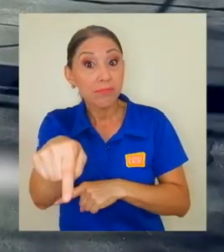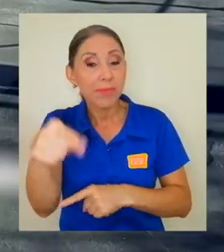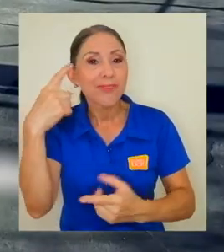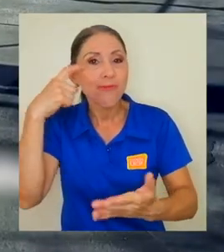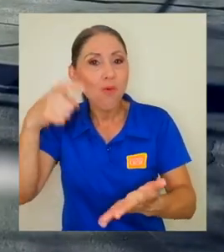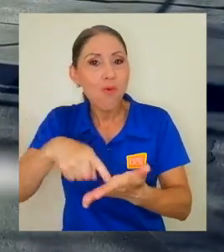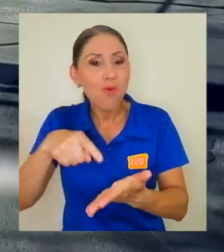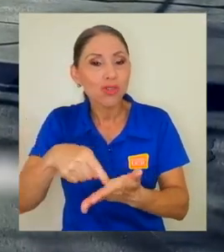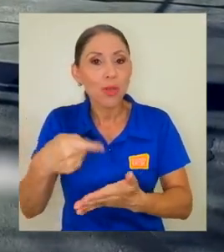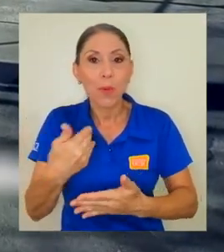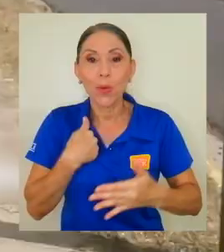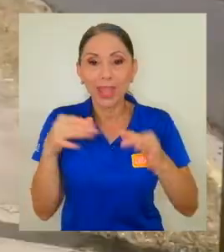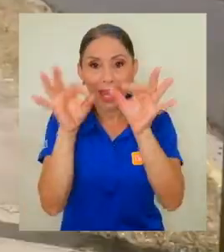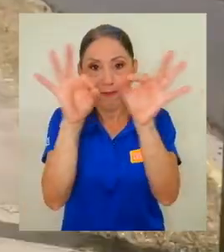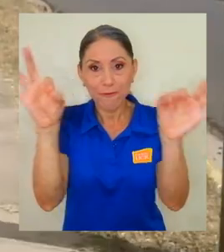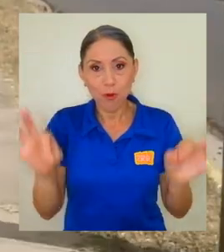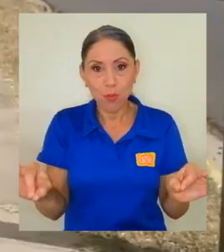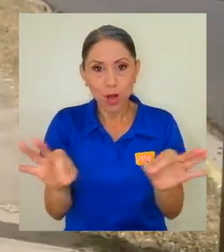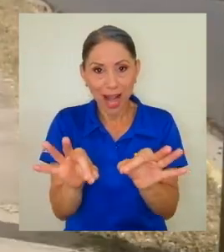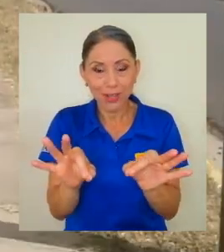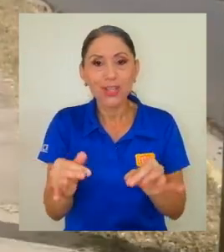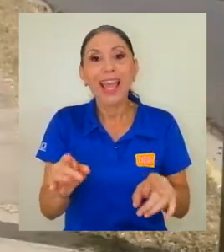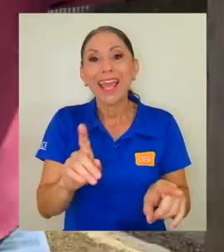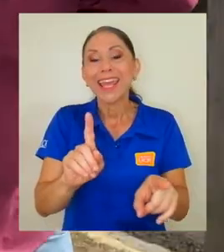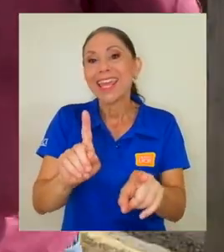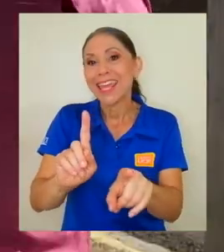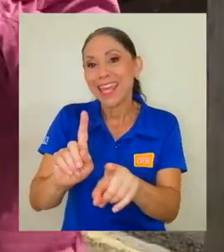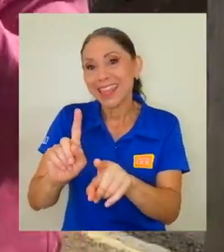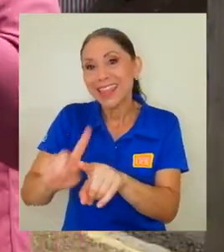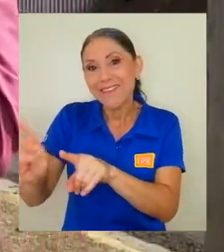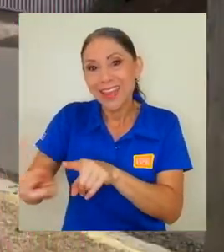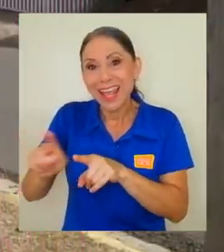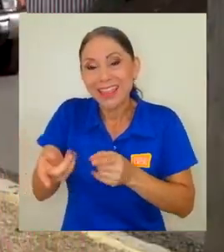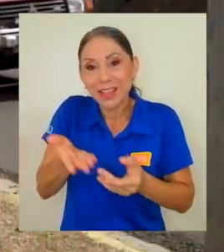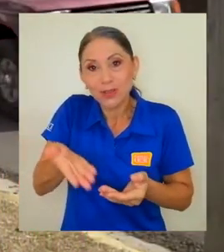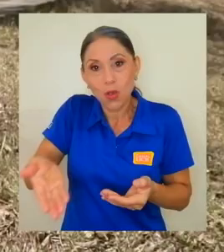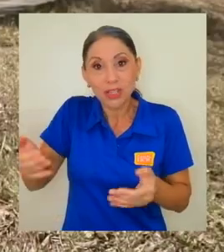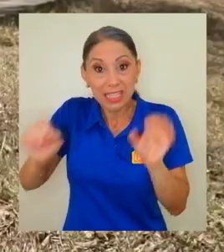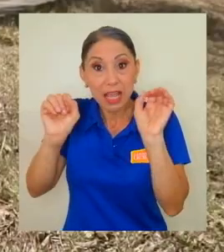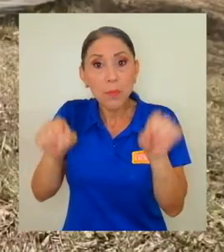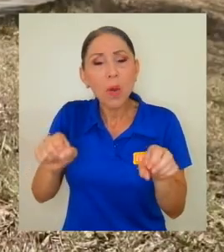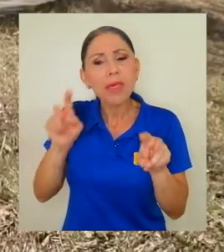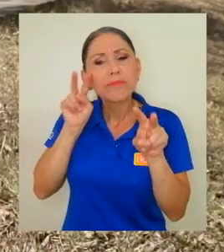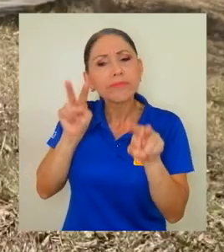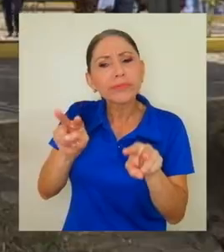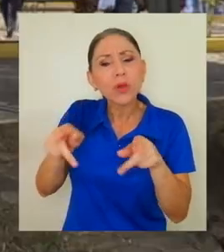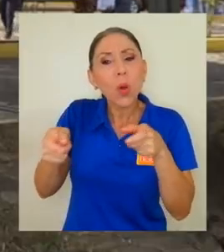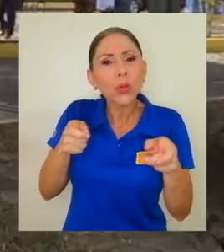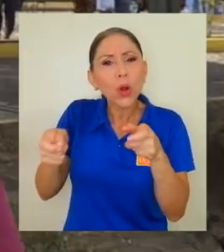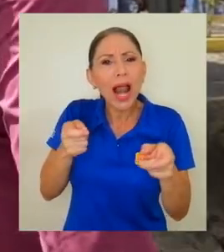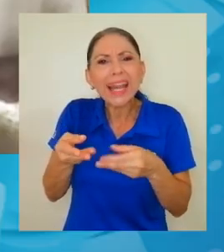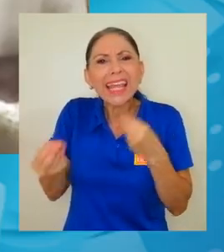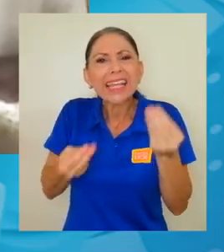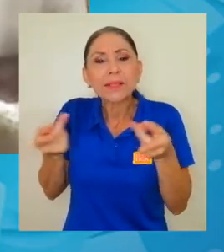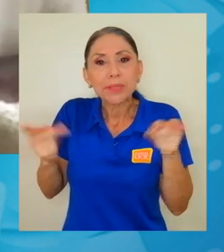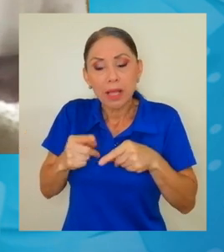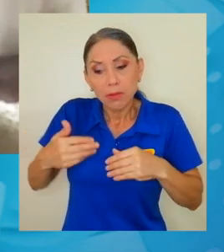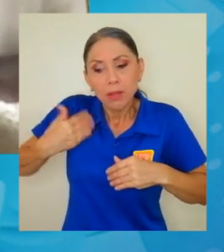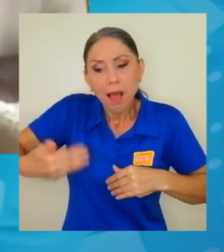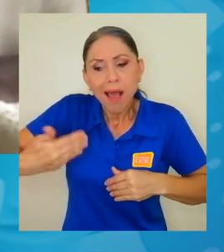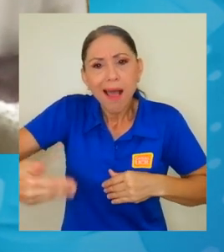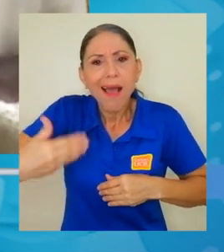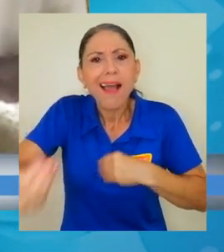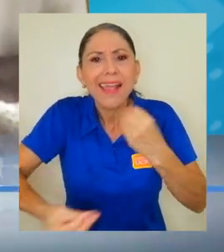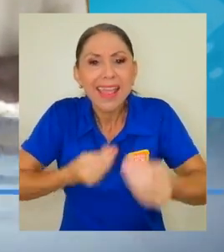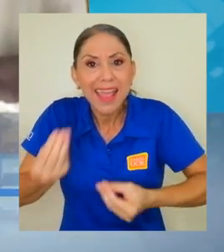debido a que cuenta con formularios y una serie de medidas que hacen posible realizar estudios de trazabilidad y control. Básicamente